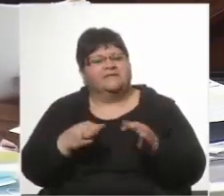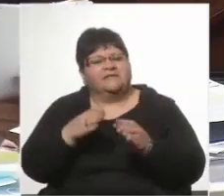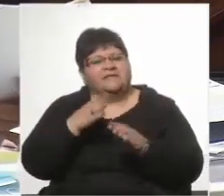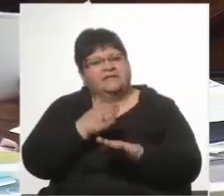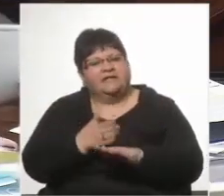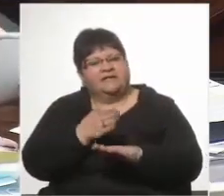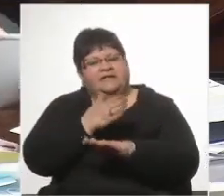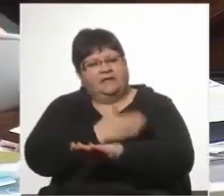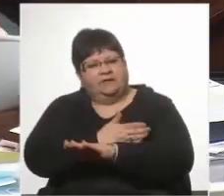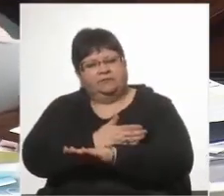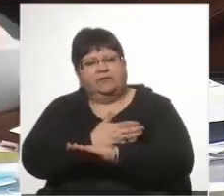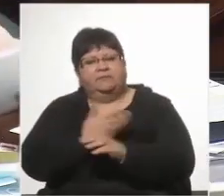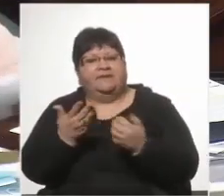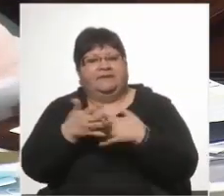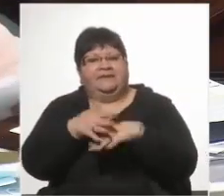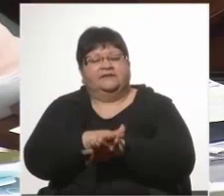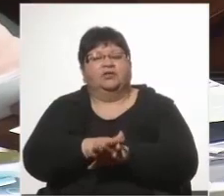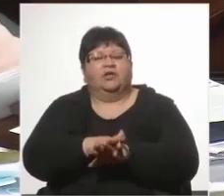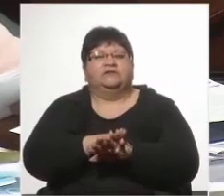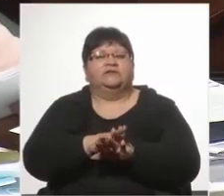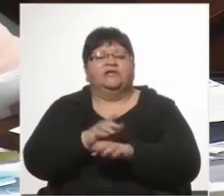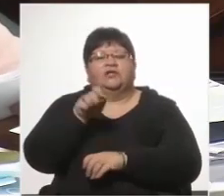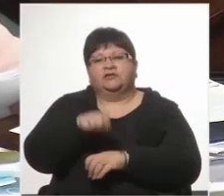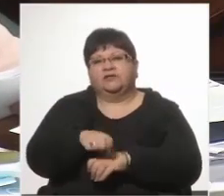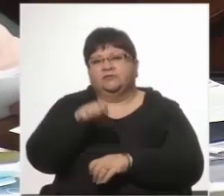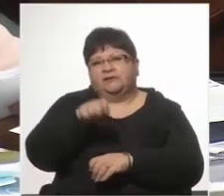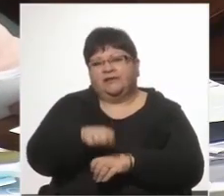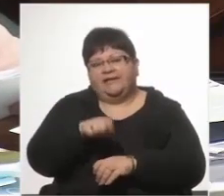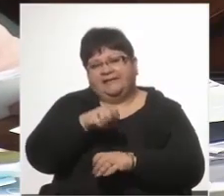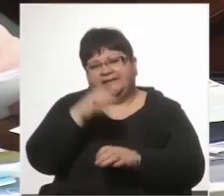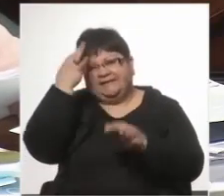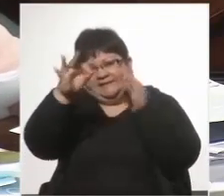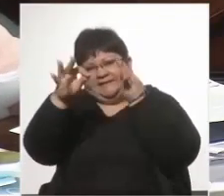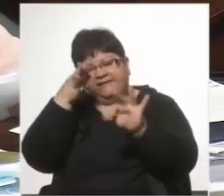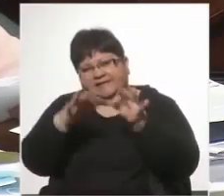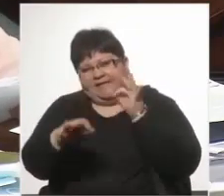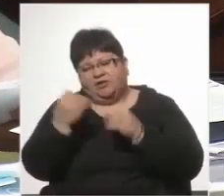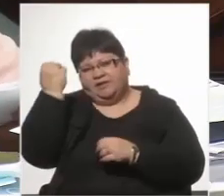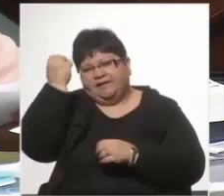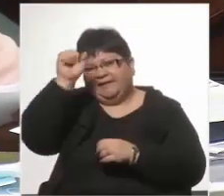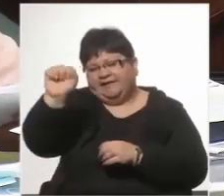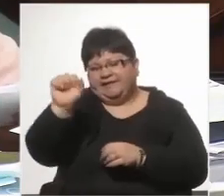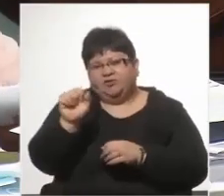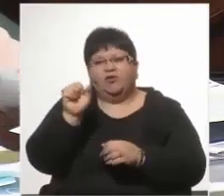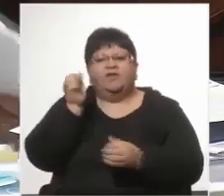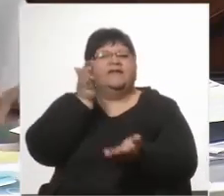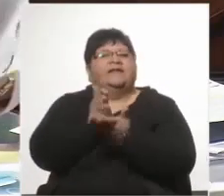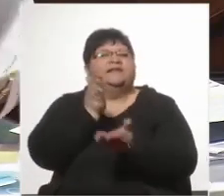se decidió la integración de dichos tribunales, detallando los que se refieren a delitos vinculados a derechos humanos.